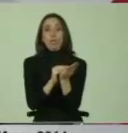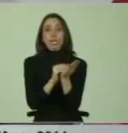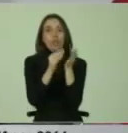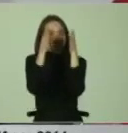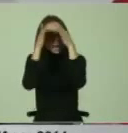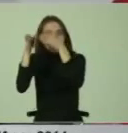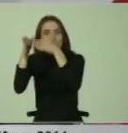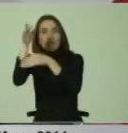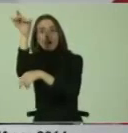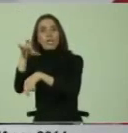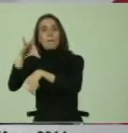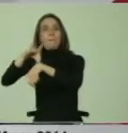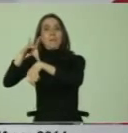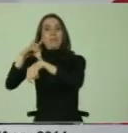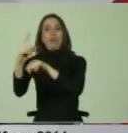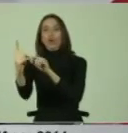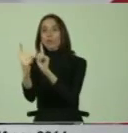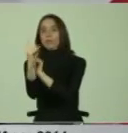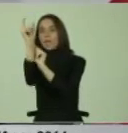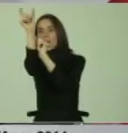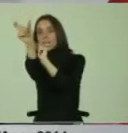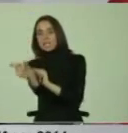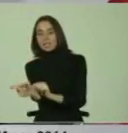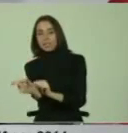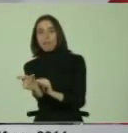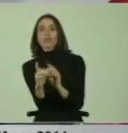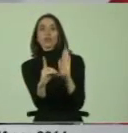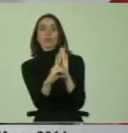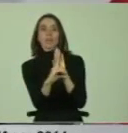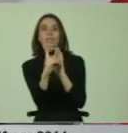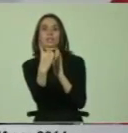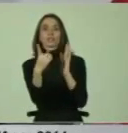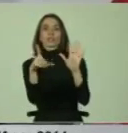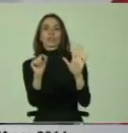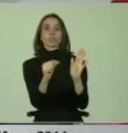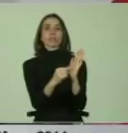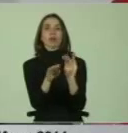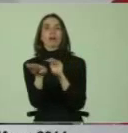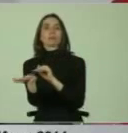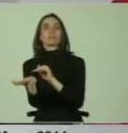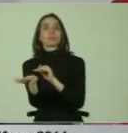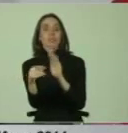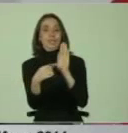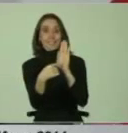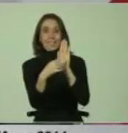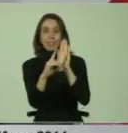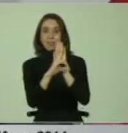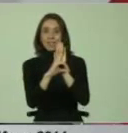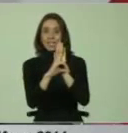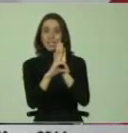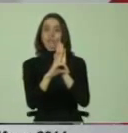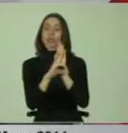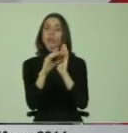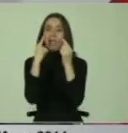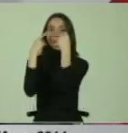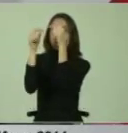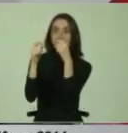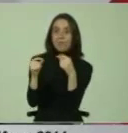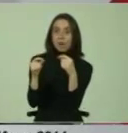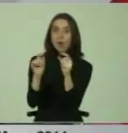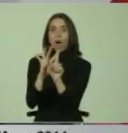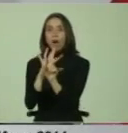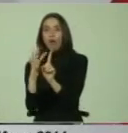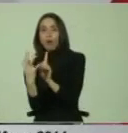enfoque médico individual que se favorece en el decreto 170, porque en este decreto, aunque se dice que hay que evaluar también el